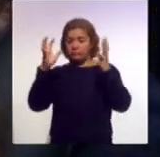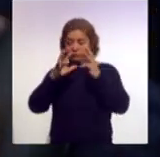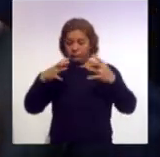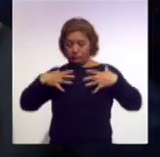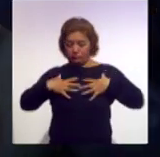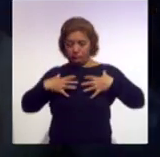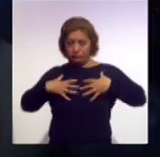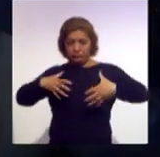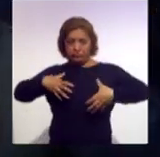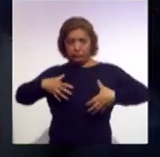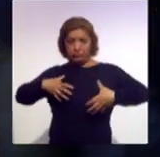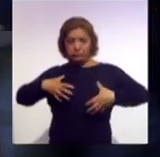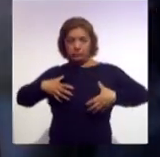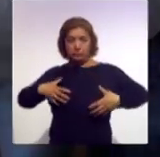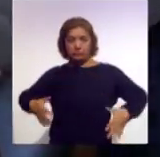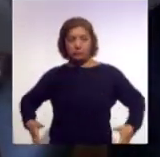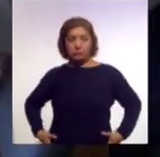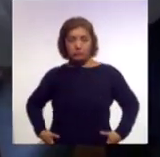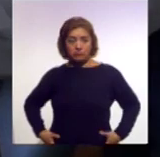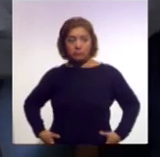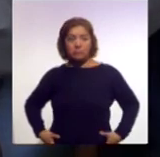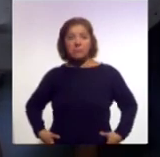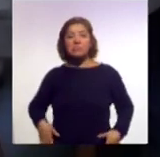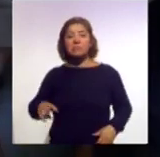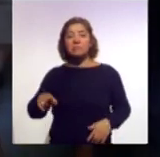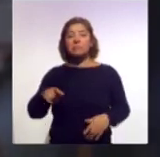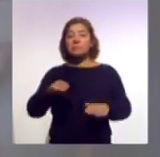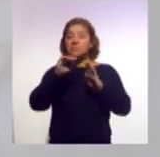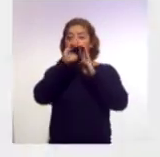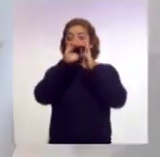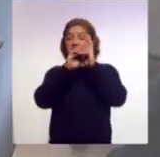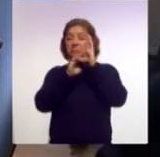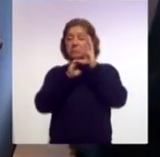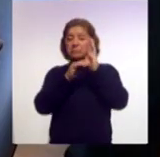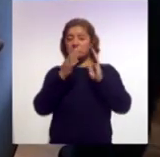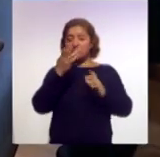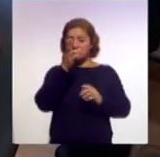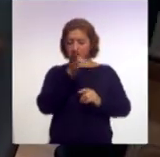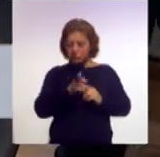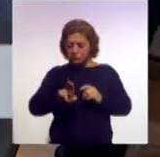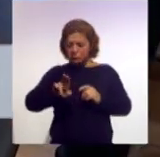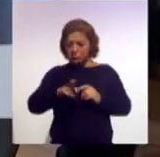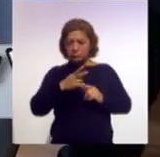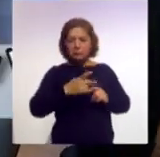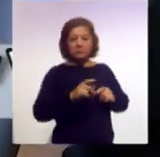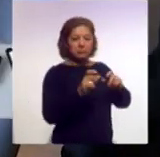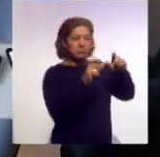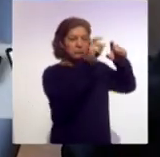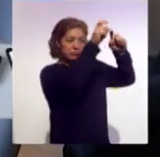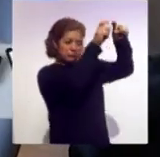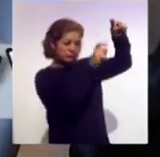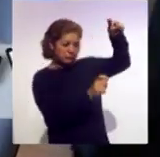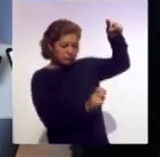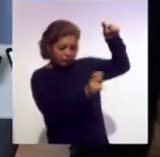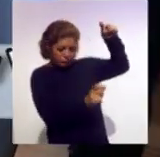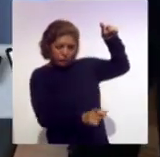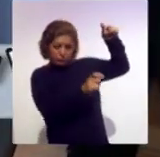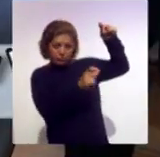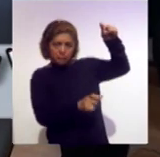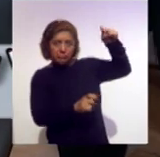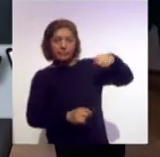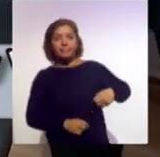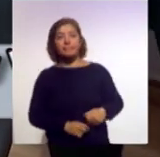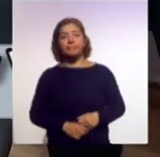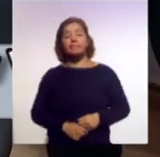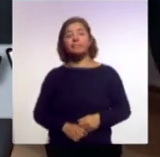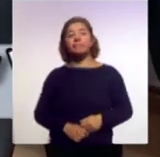huesitos de la cadera disminuirá la curvatura de la zona lumbar al dormir boca arriba no